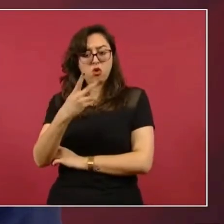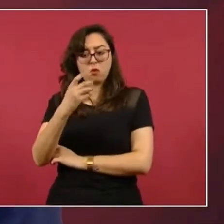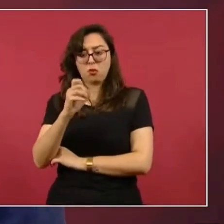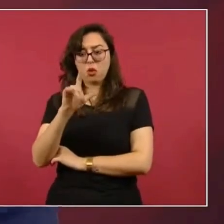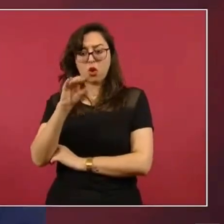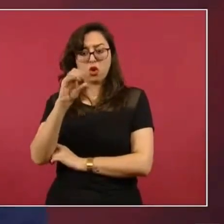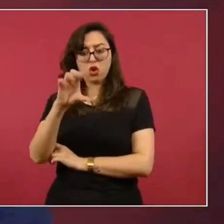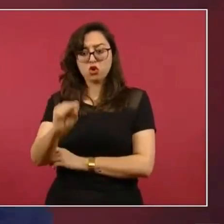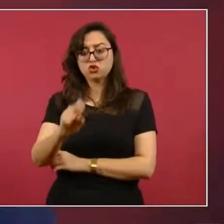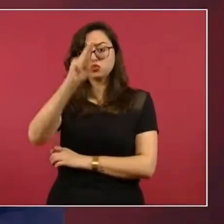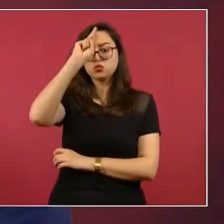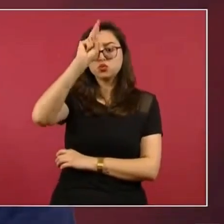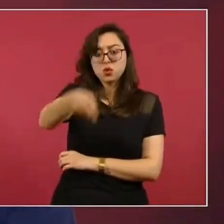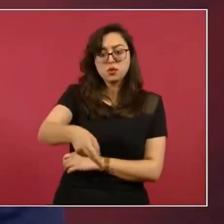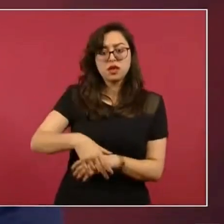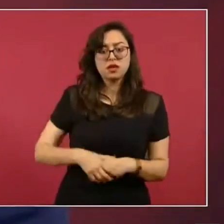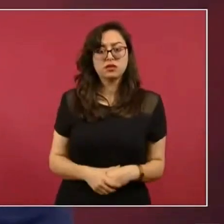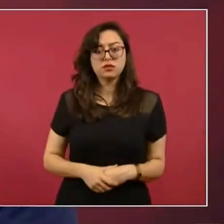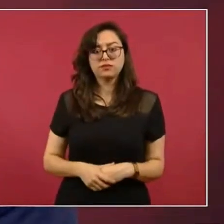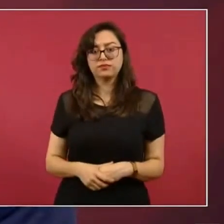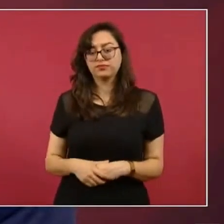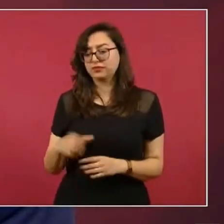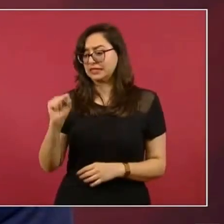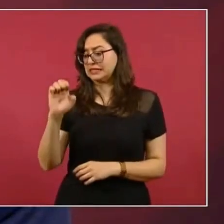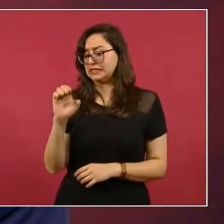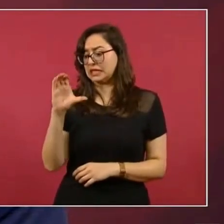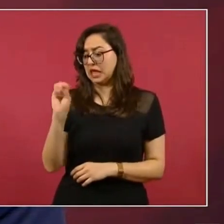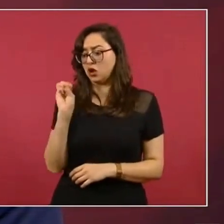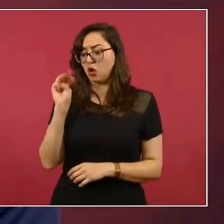Que existe. Del Ejecutivo.